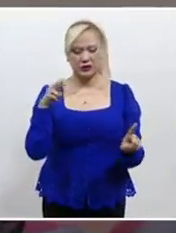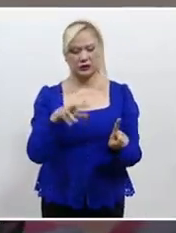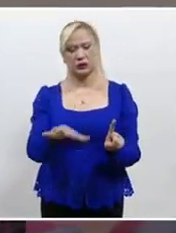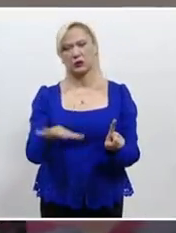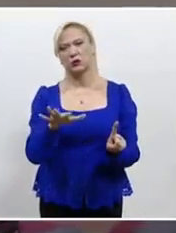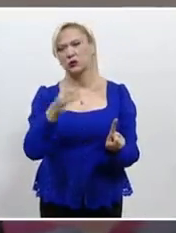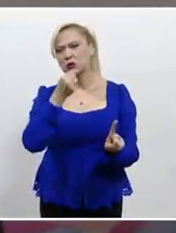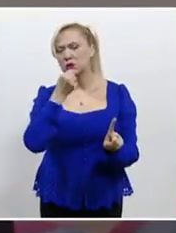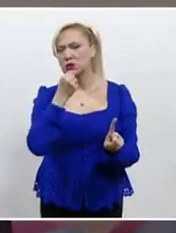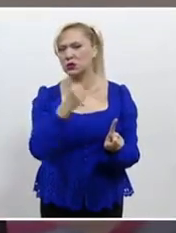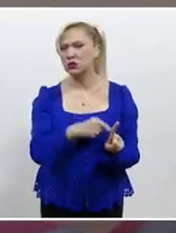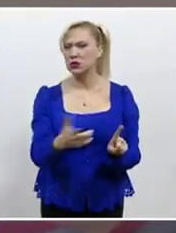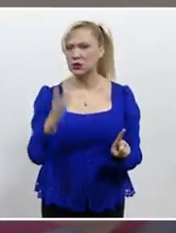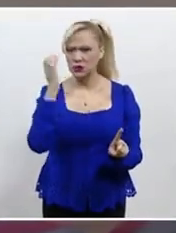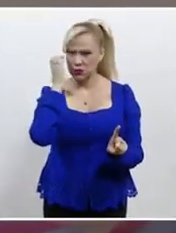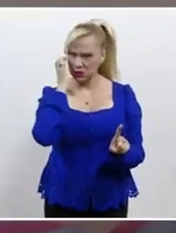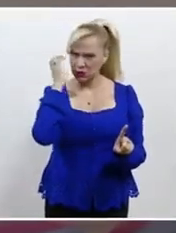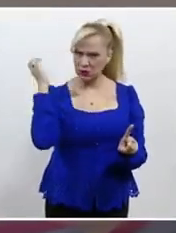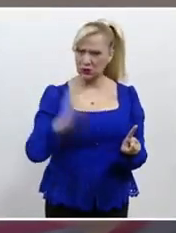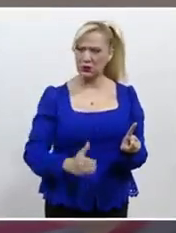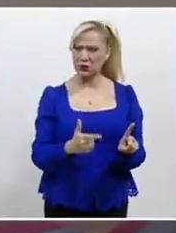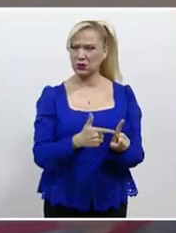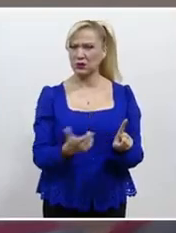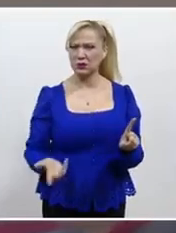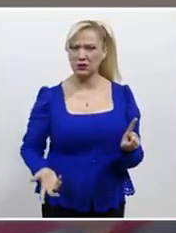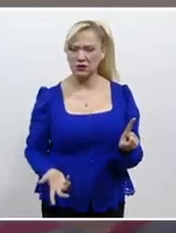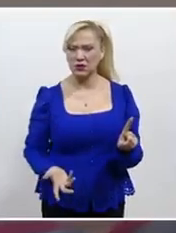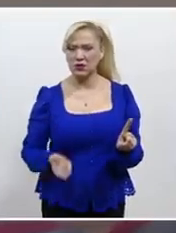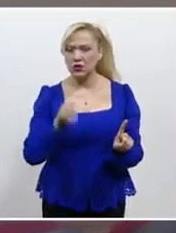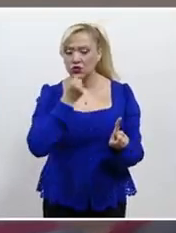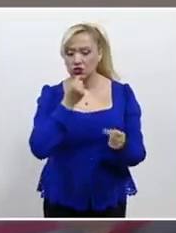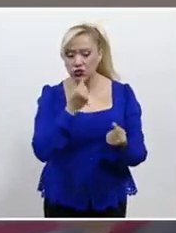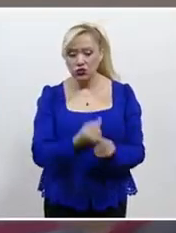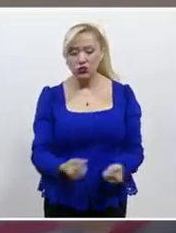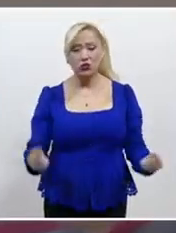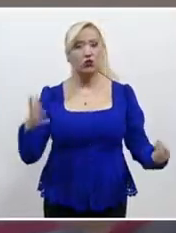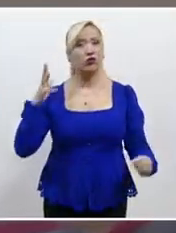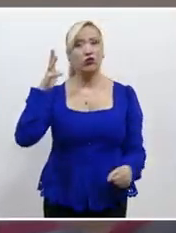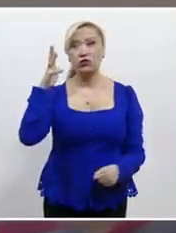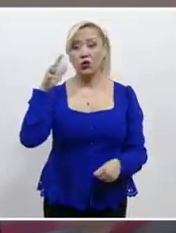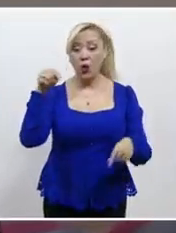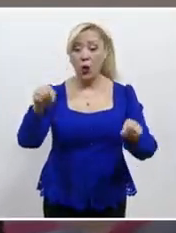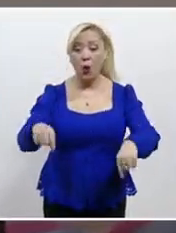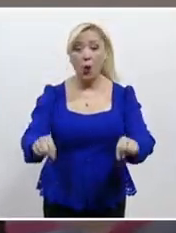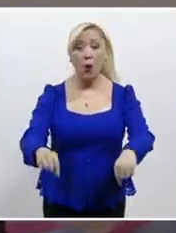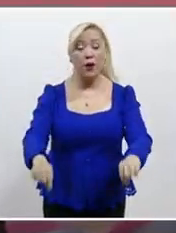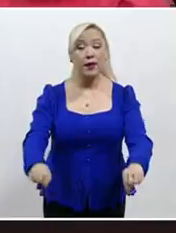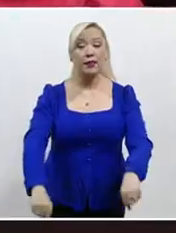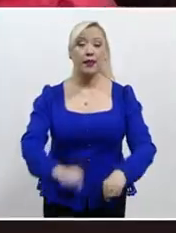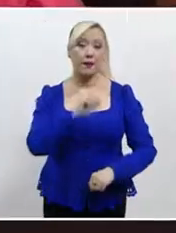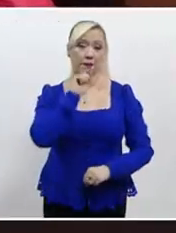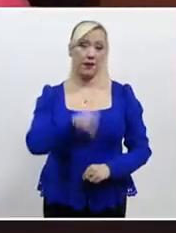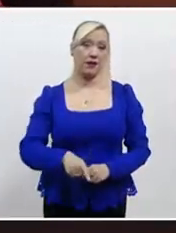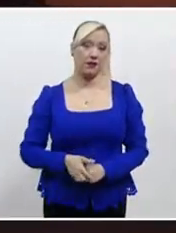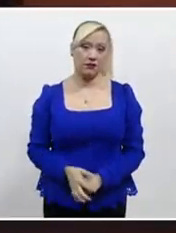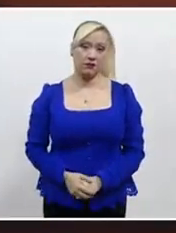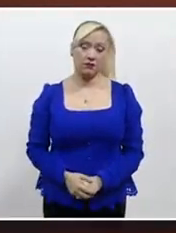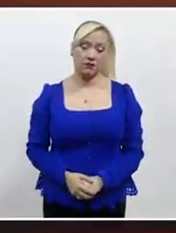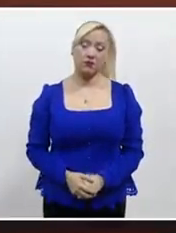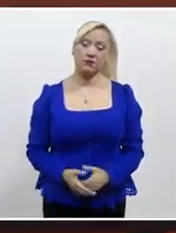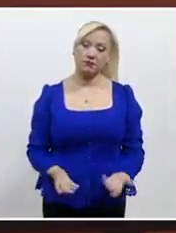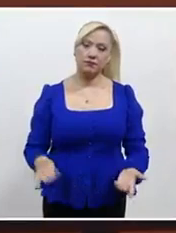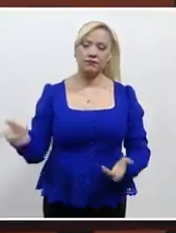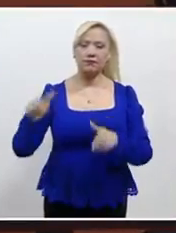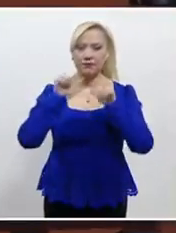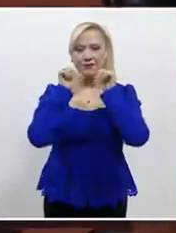delictivas tan atroces, tan mordaces, porque nuestra niñez no es el futuro, sino el presente en nuestro país. El evento fue organizado